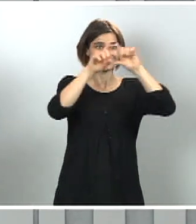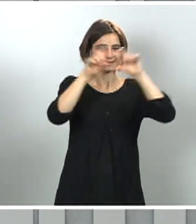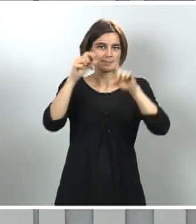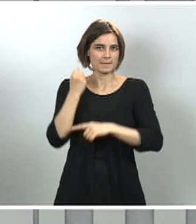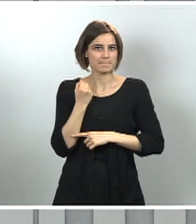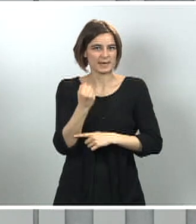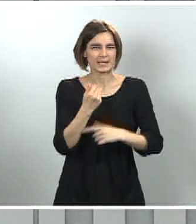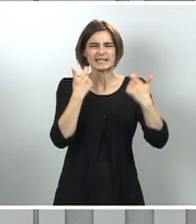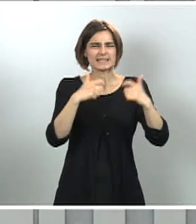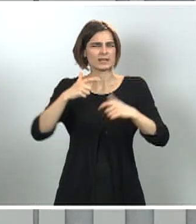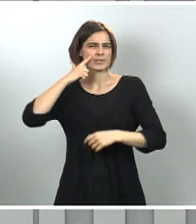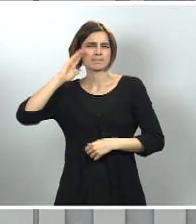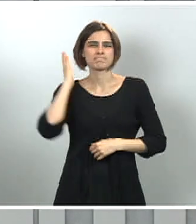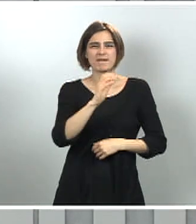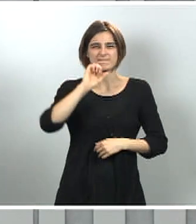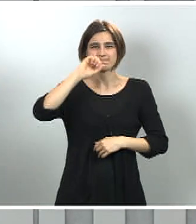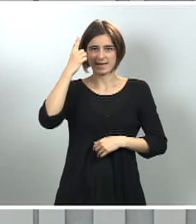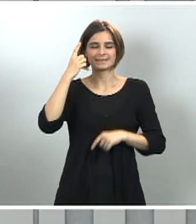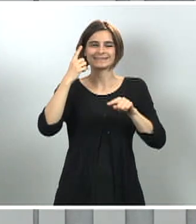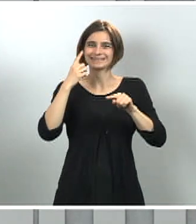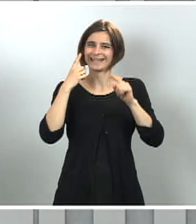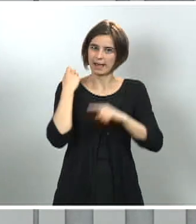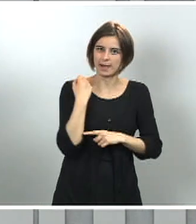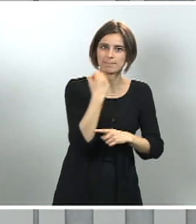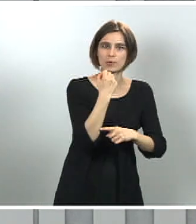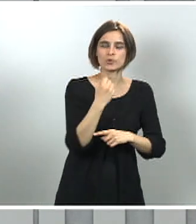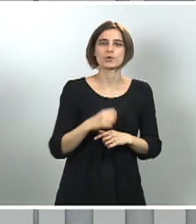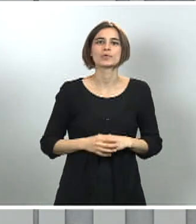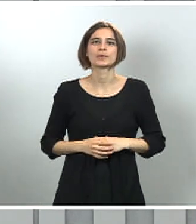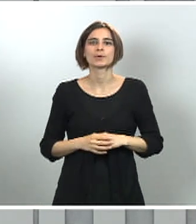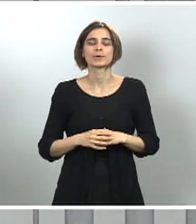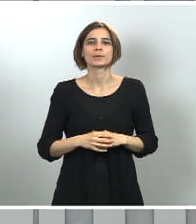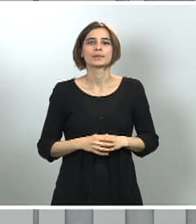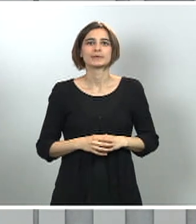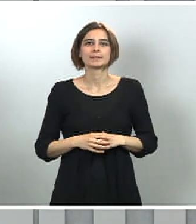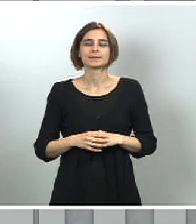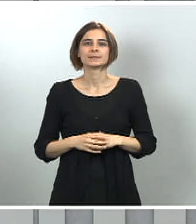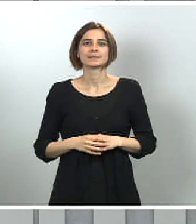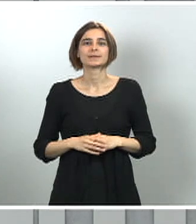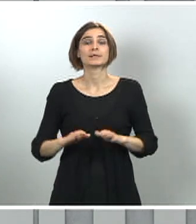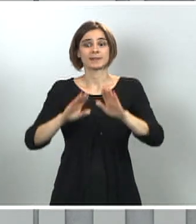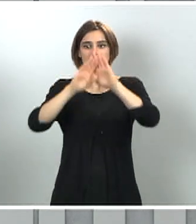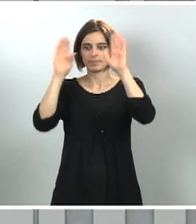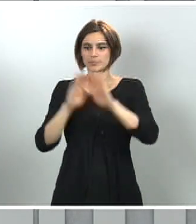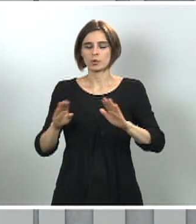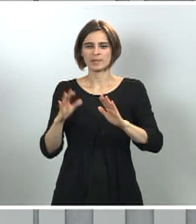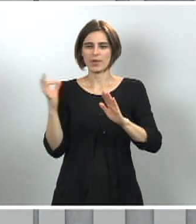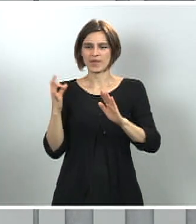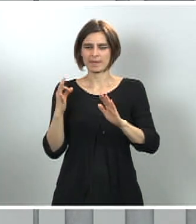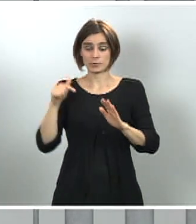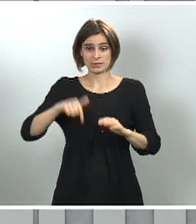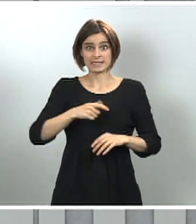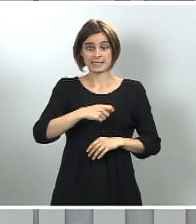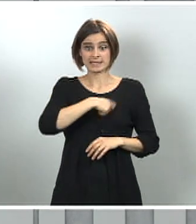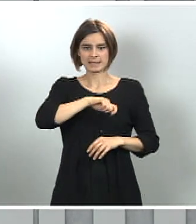sufriendo la crisis y consensuando, en último lugar, nuestra posición para tener una posición fuerte unitaria en Europa.